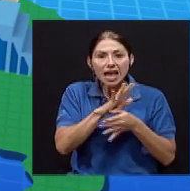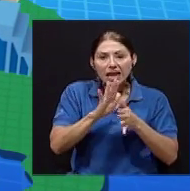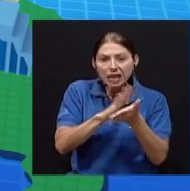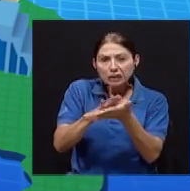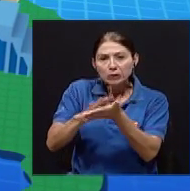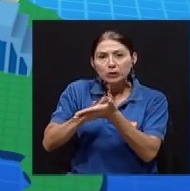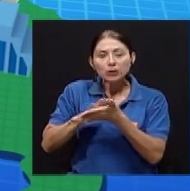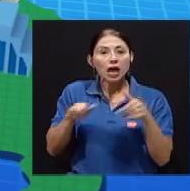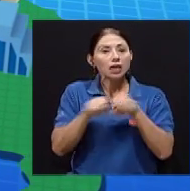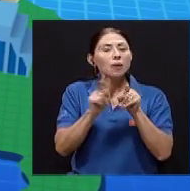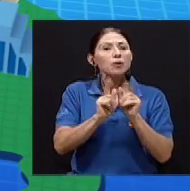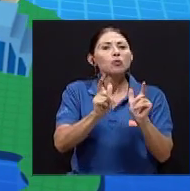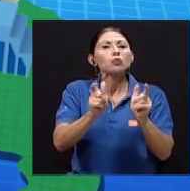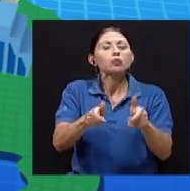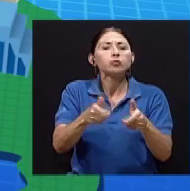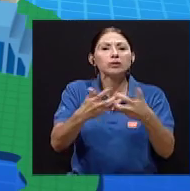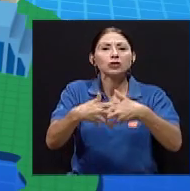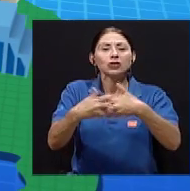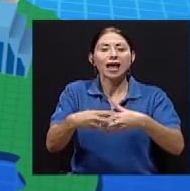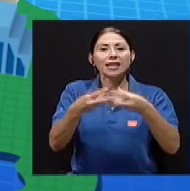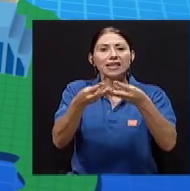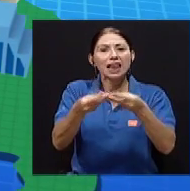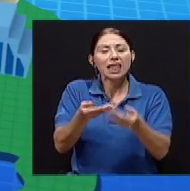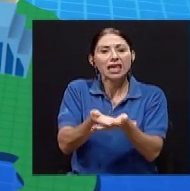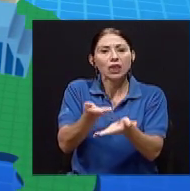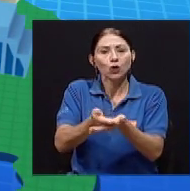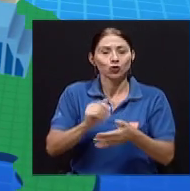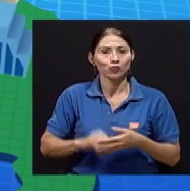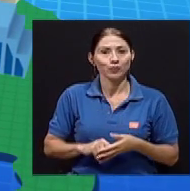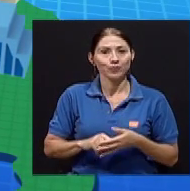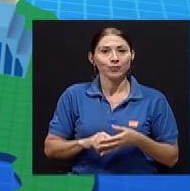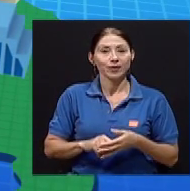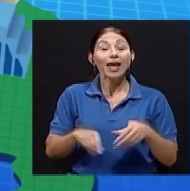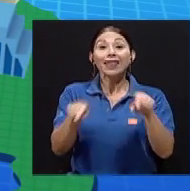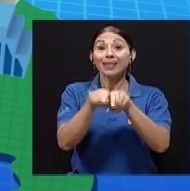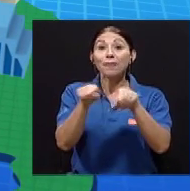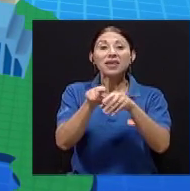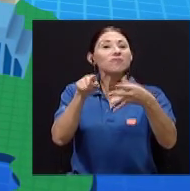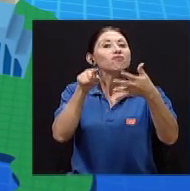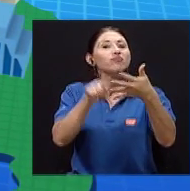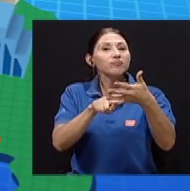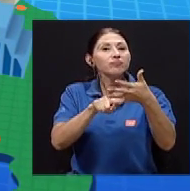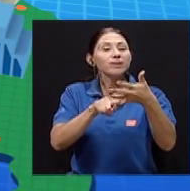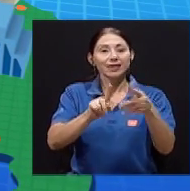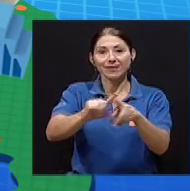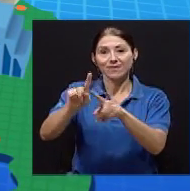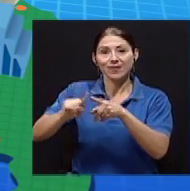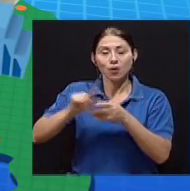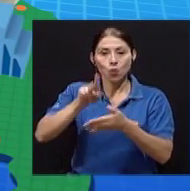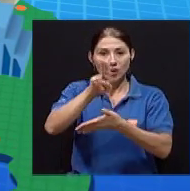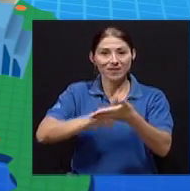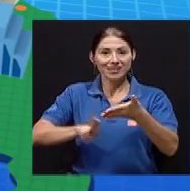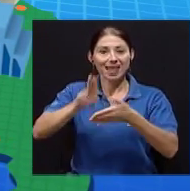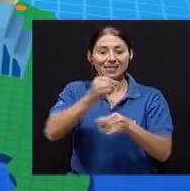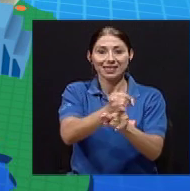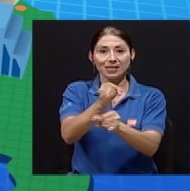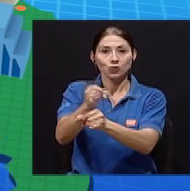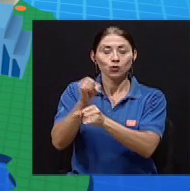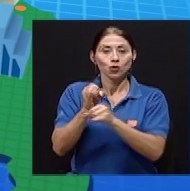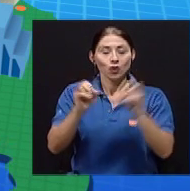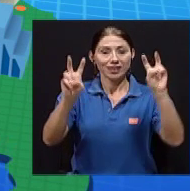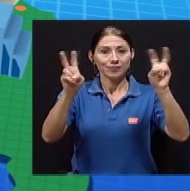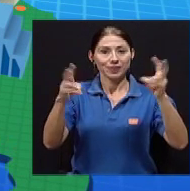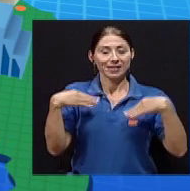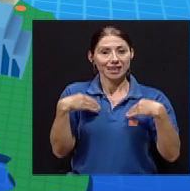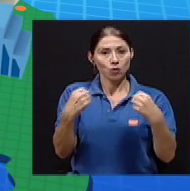tratamiento de aguas negras y residuos industriales líquidos. El Sistema de Salud incluye también a las universidades e